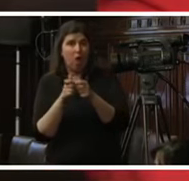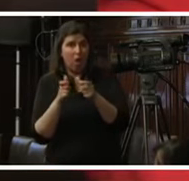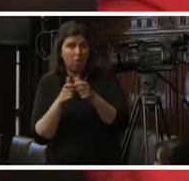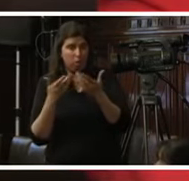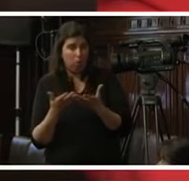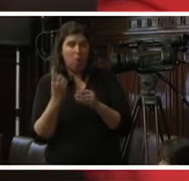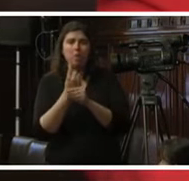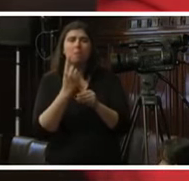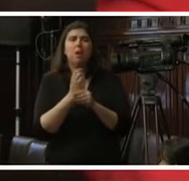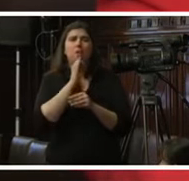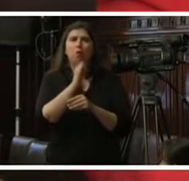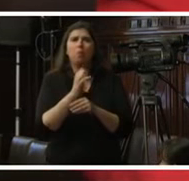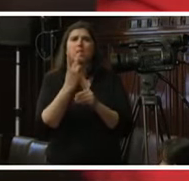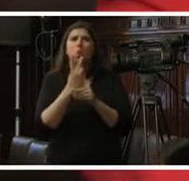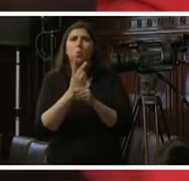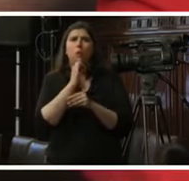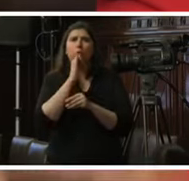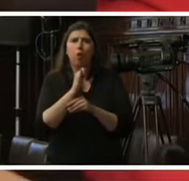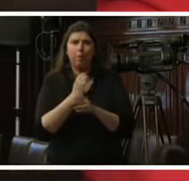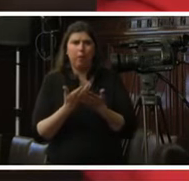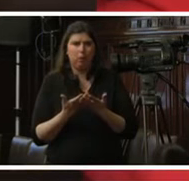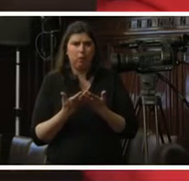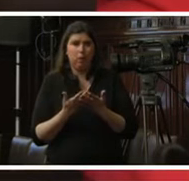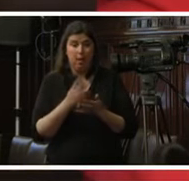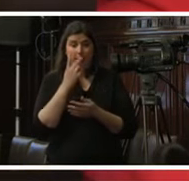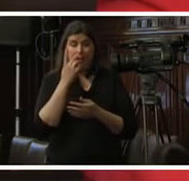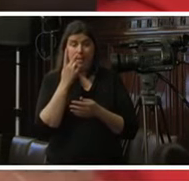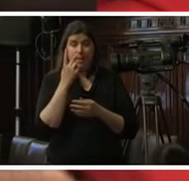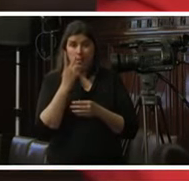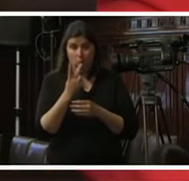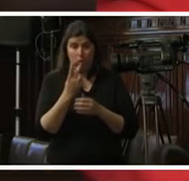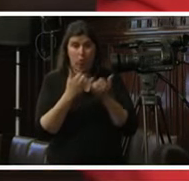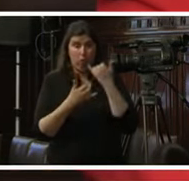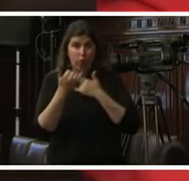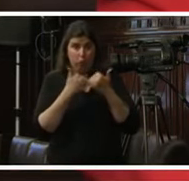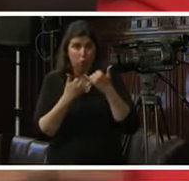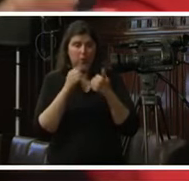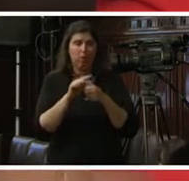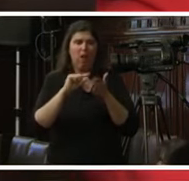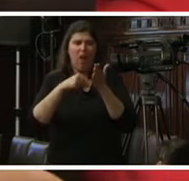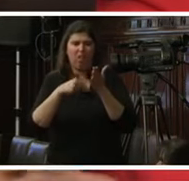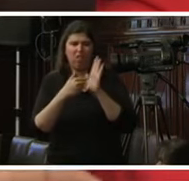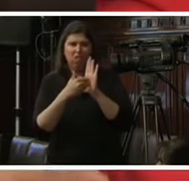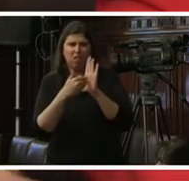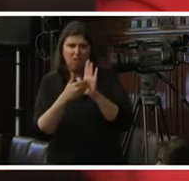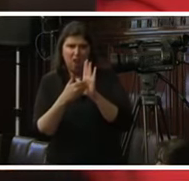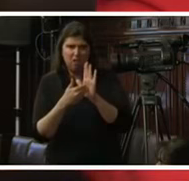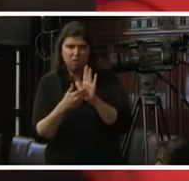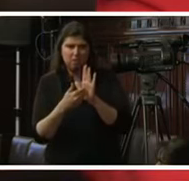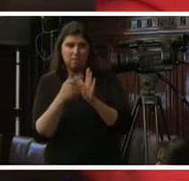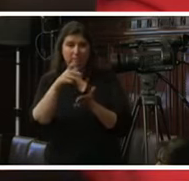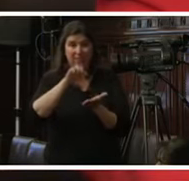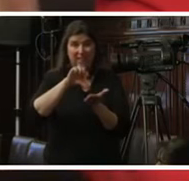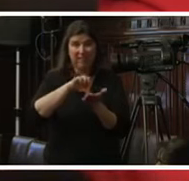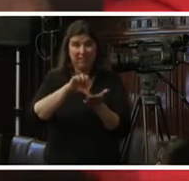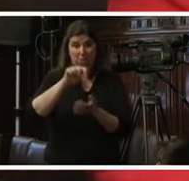informe segundo informe el informe de las garantías del sistema